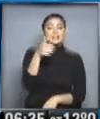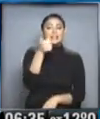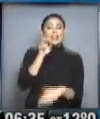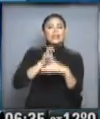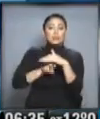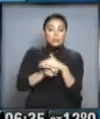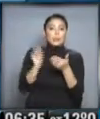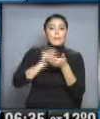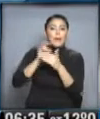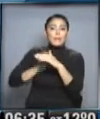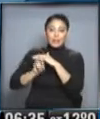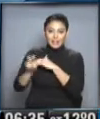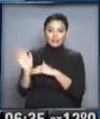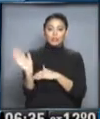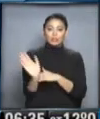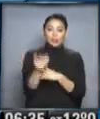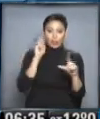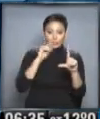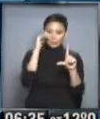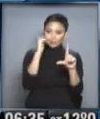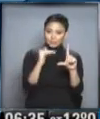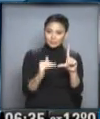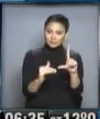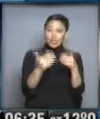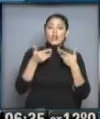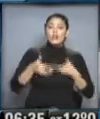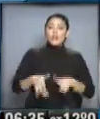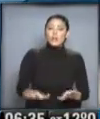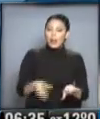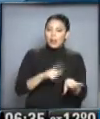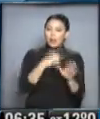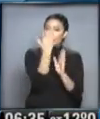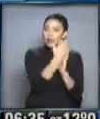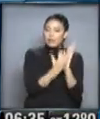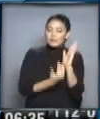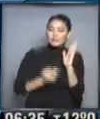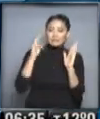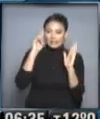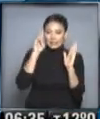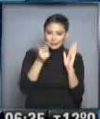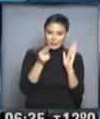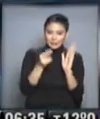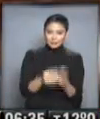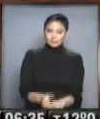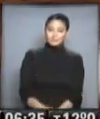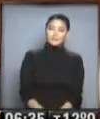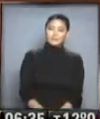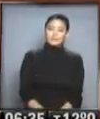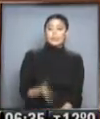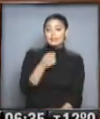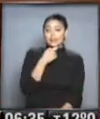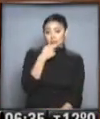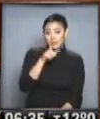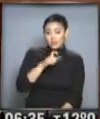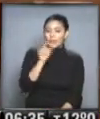líneas de subtes y premetro, tal como indican estas placas, están funcionando de acuerdo a los cronogramas contemplados. Si les